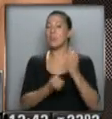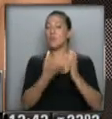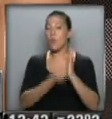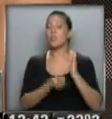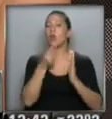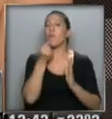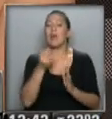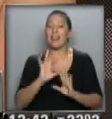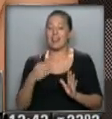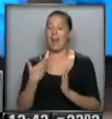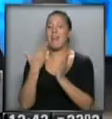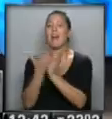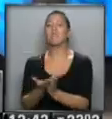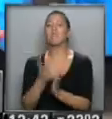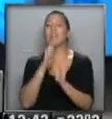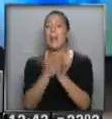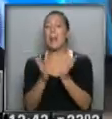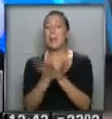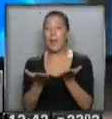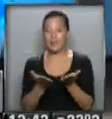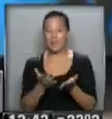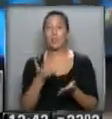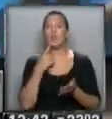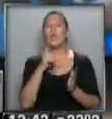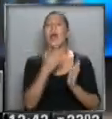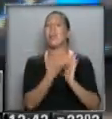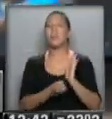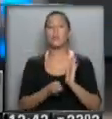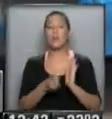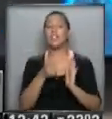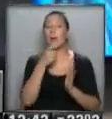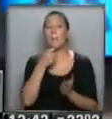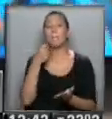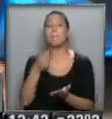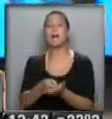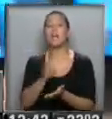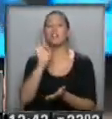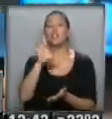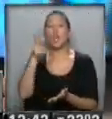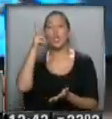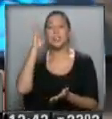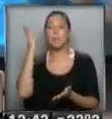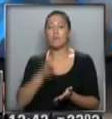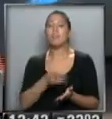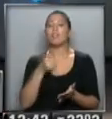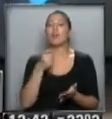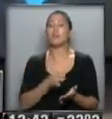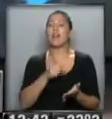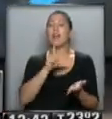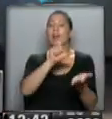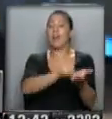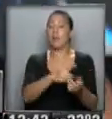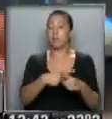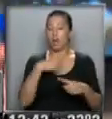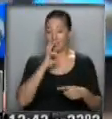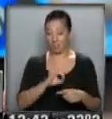no había presentado estas libretas. No es que te los descontamos, efectivamente le pagamos el 80% del valor de la Asignación Universal. El resto